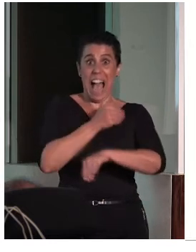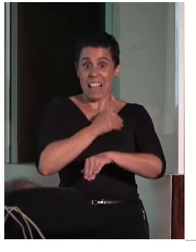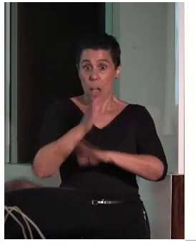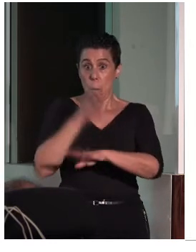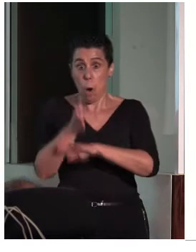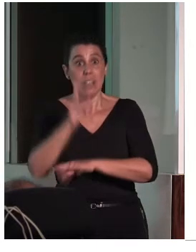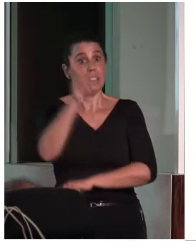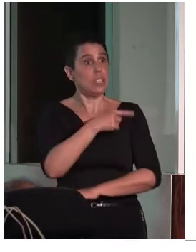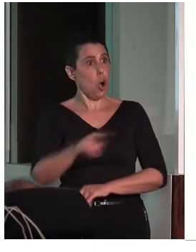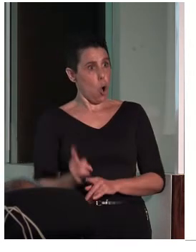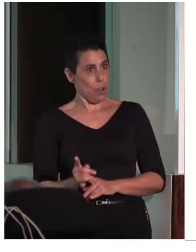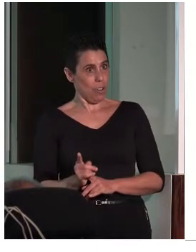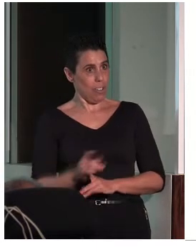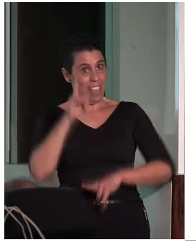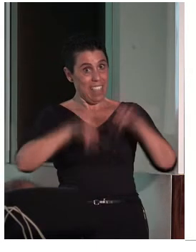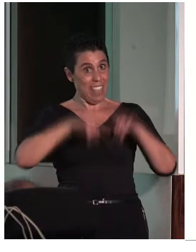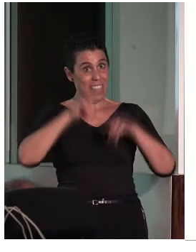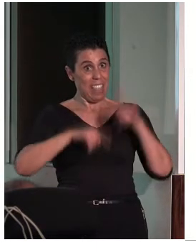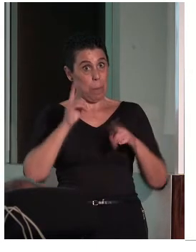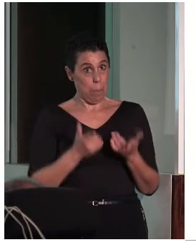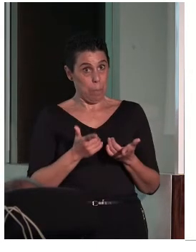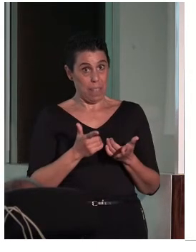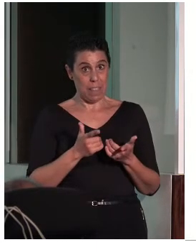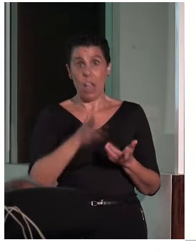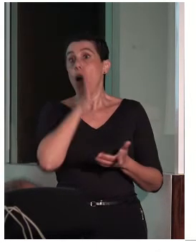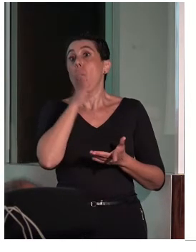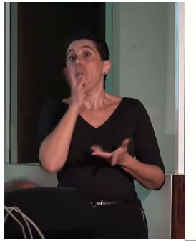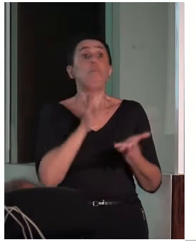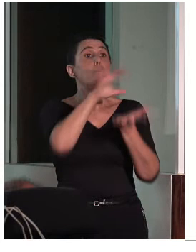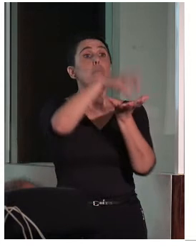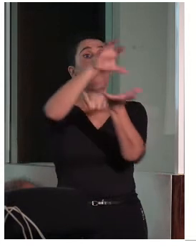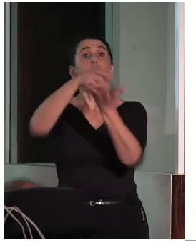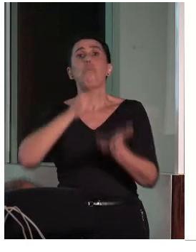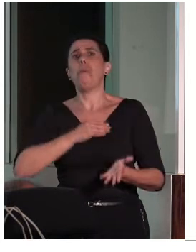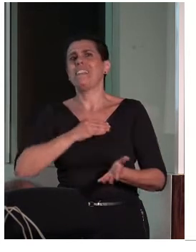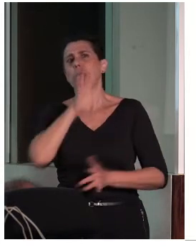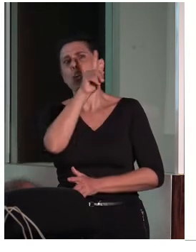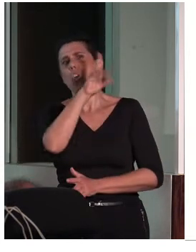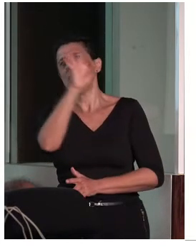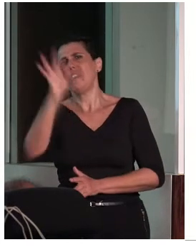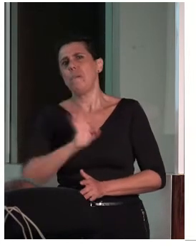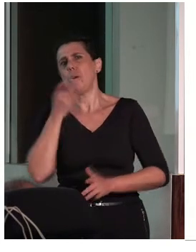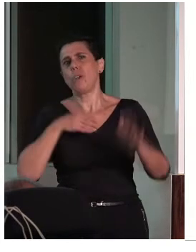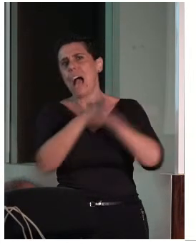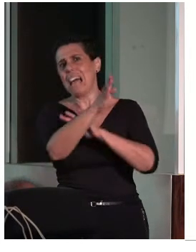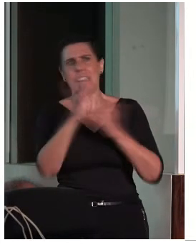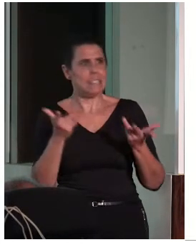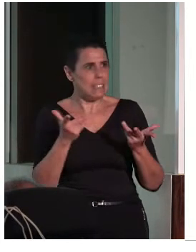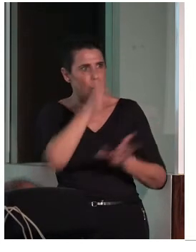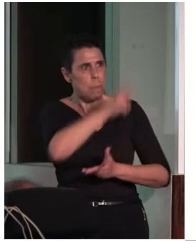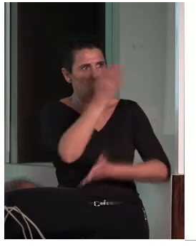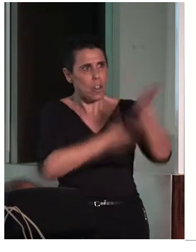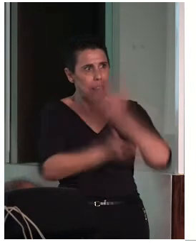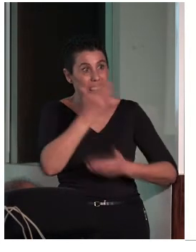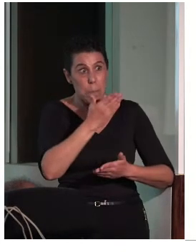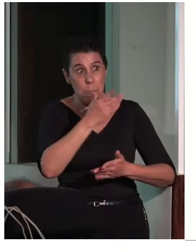condiciones, porque no hay ningún elemento de patrimonio que esté 100% accesible ni para personas con discapacidad ni para el resto de las personas